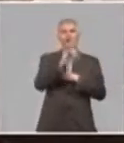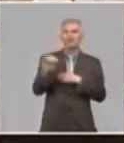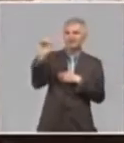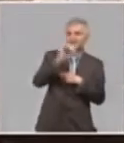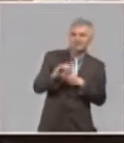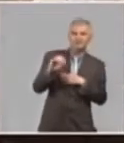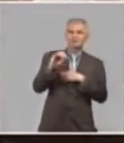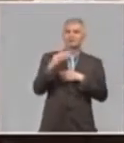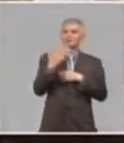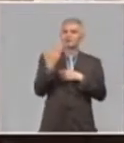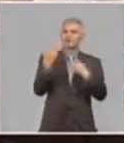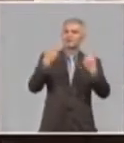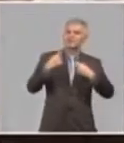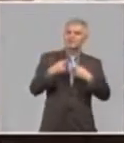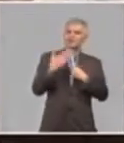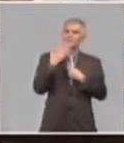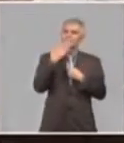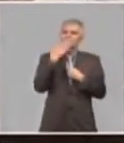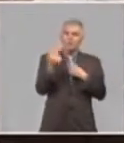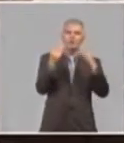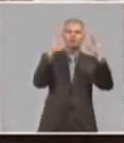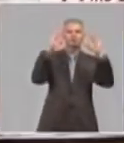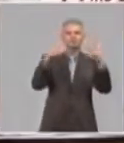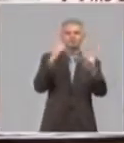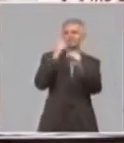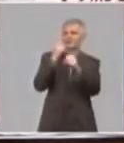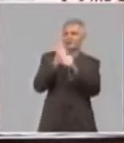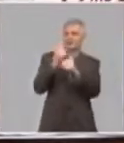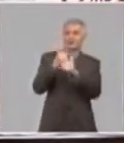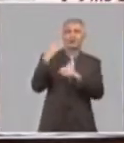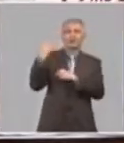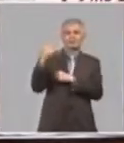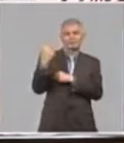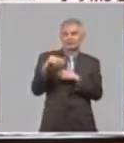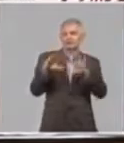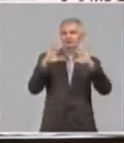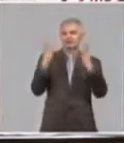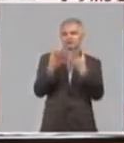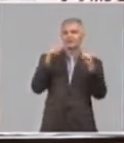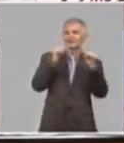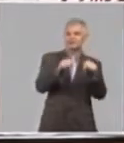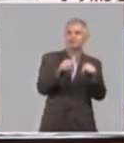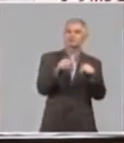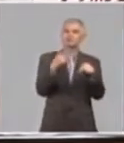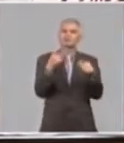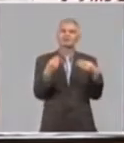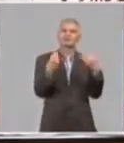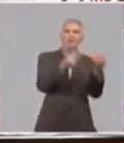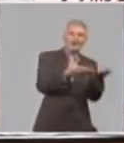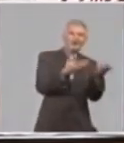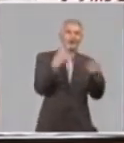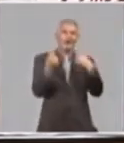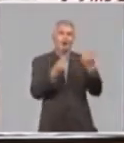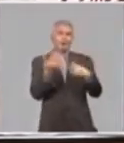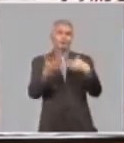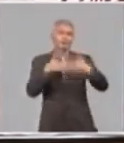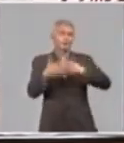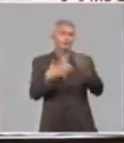tiene que haber buenas prácticas, porque los problemas de la sequía también impactan en la salud de las personas. sea, multicausal,